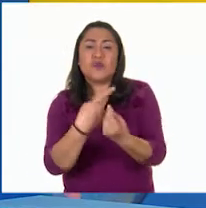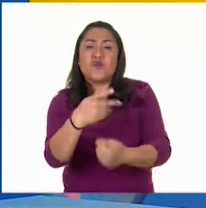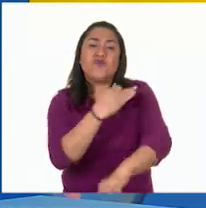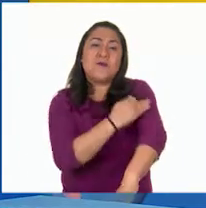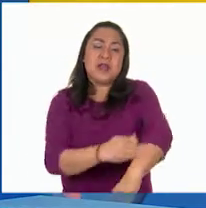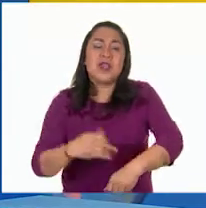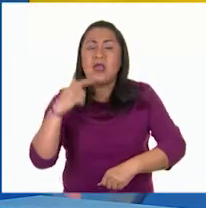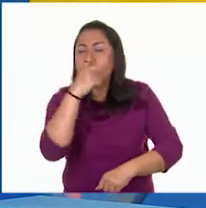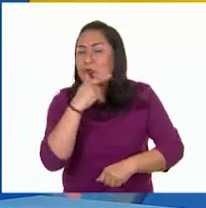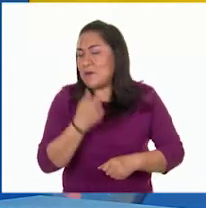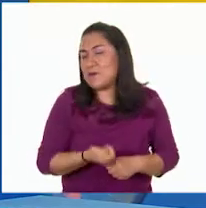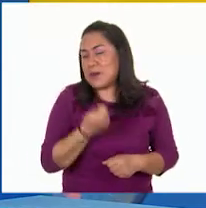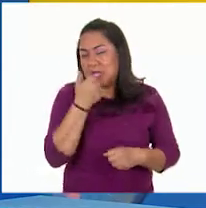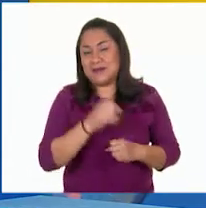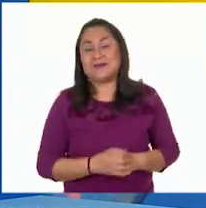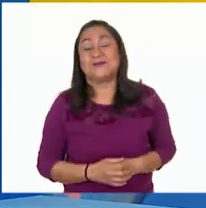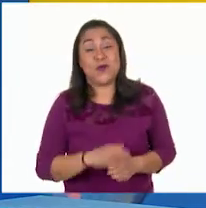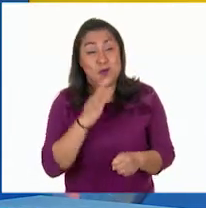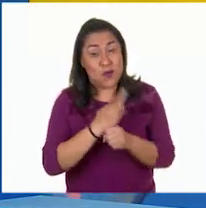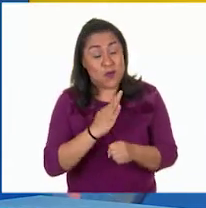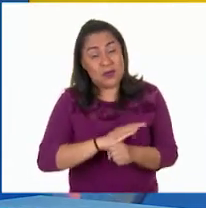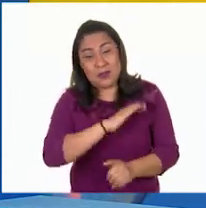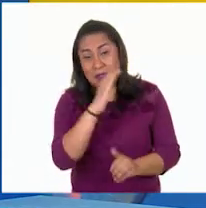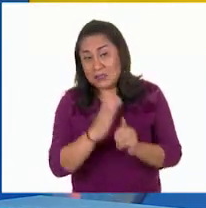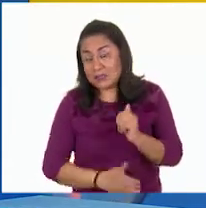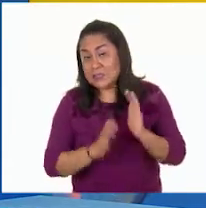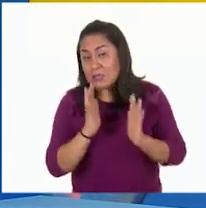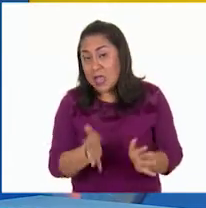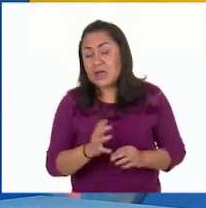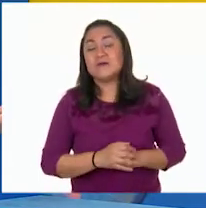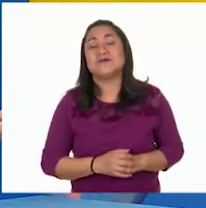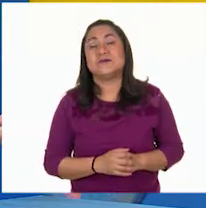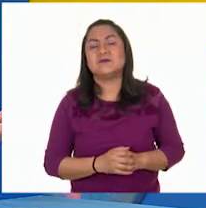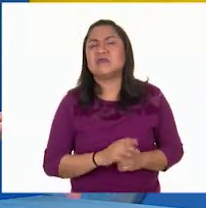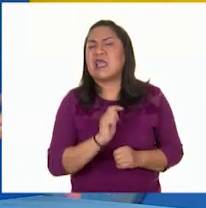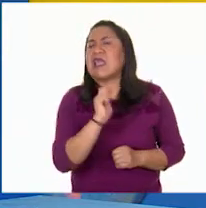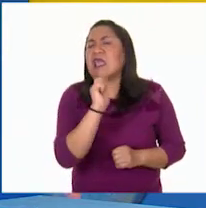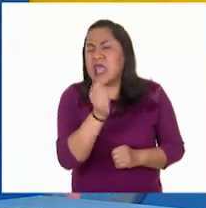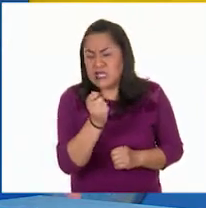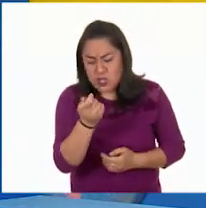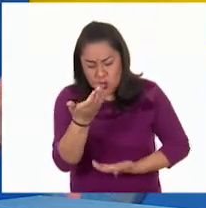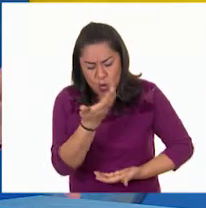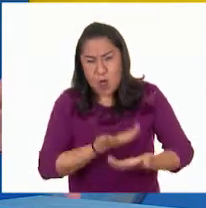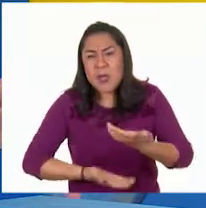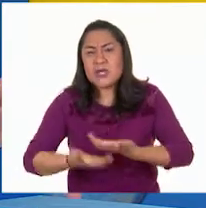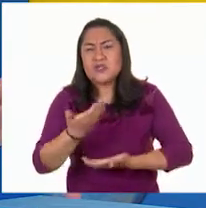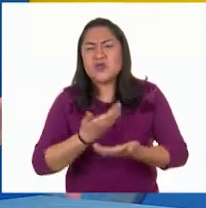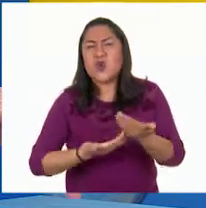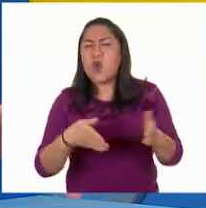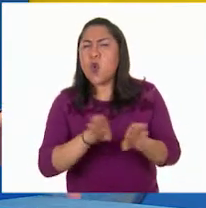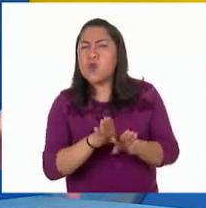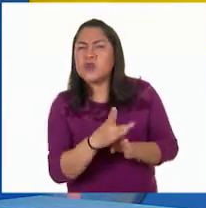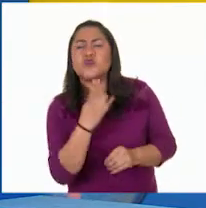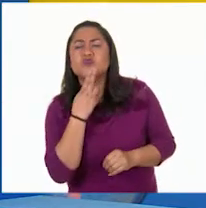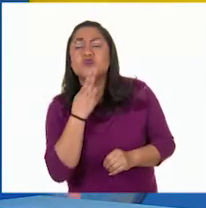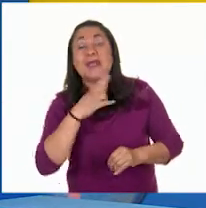en tu lengua materna. Por hoy hemos terminado con ¿Qué es el comercio y cómo funciona? De geografía,